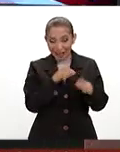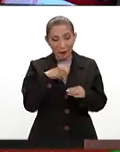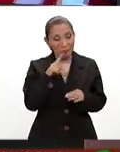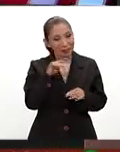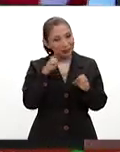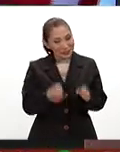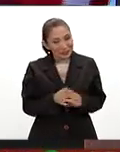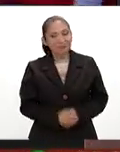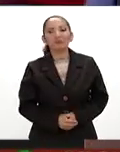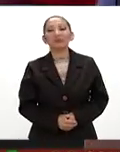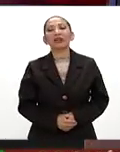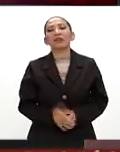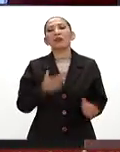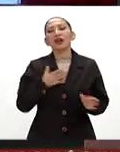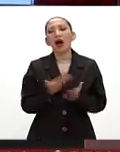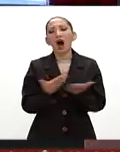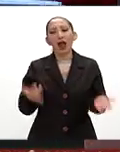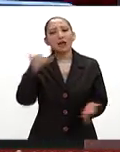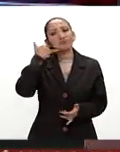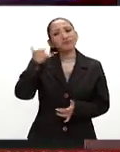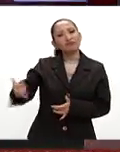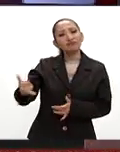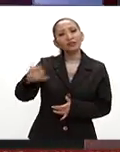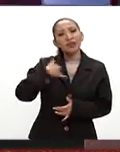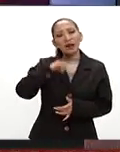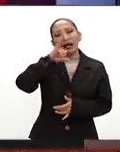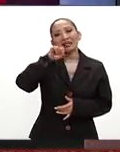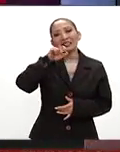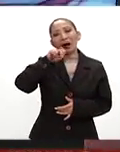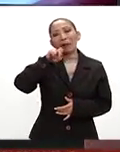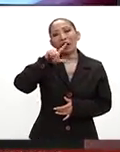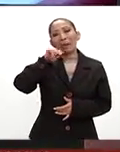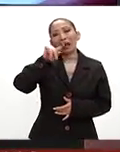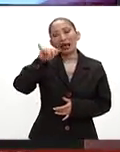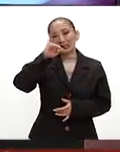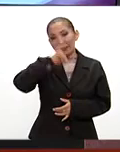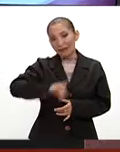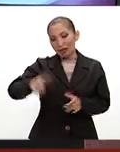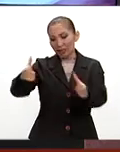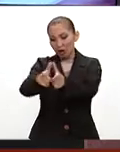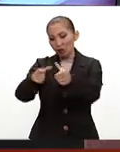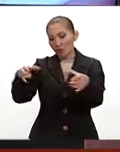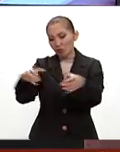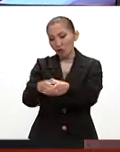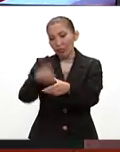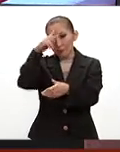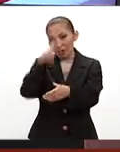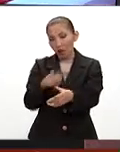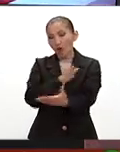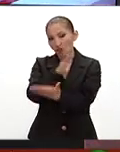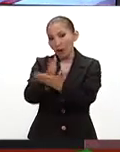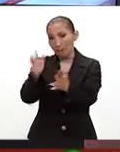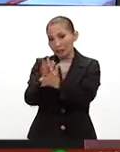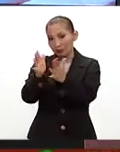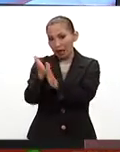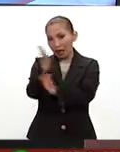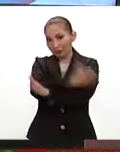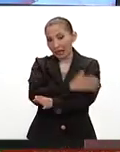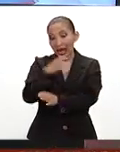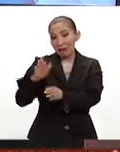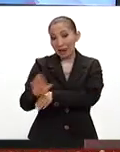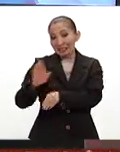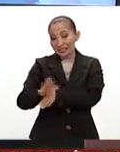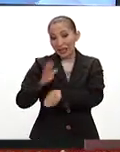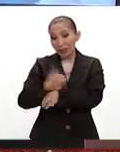Pati, ¿cómo estamos? Vámonos por la vía telefónica con Samuel Pérez, que es el jefe de la delegación mexicana, que estuvo participando, por supuesto, en